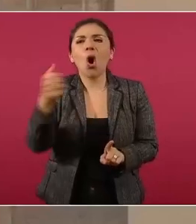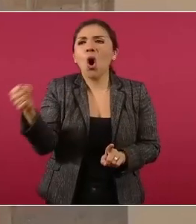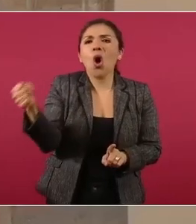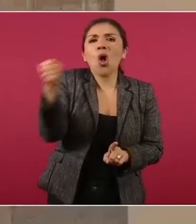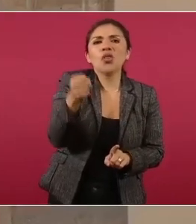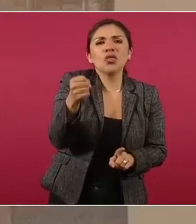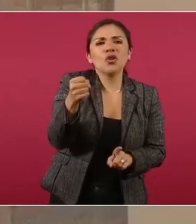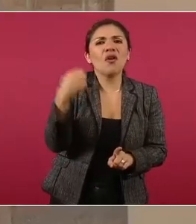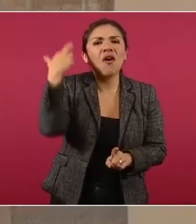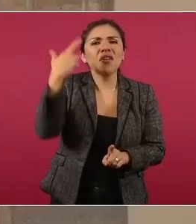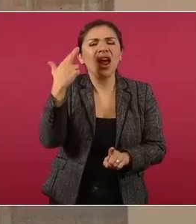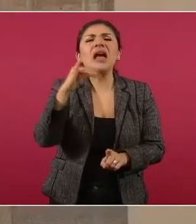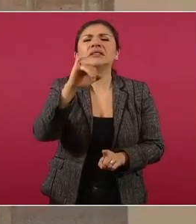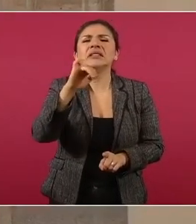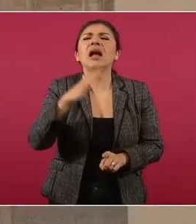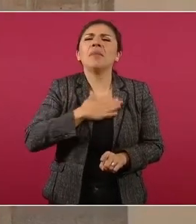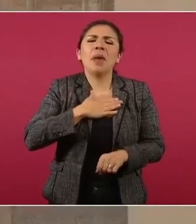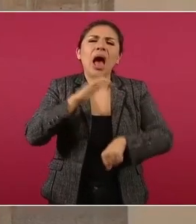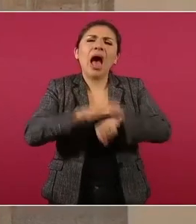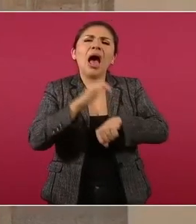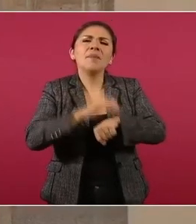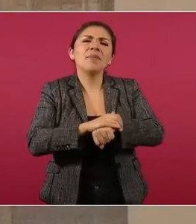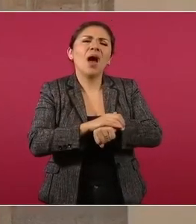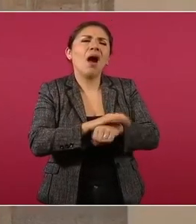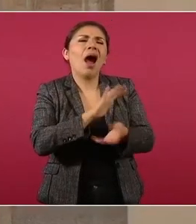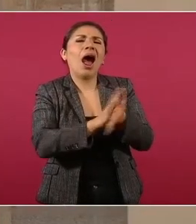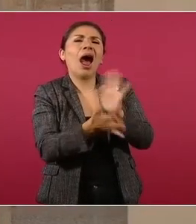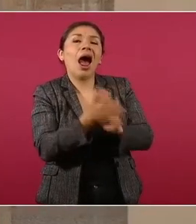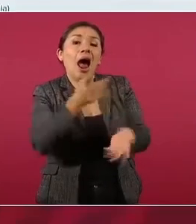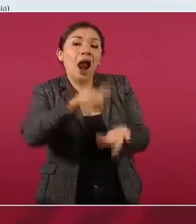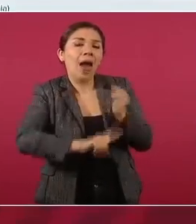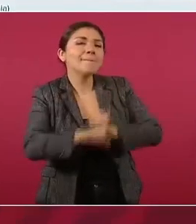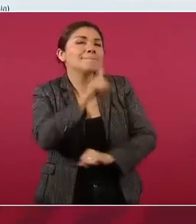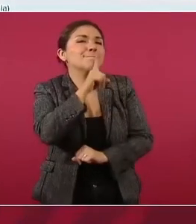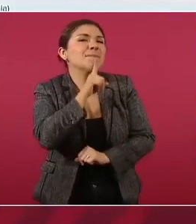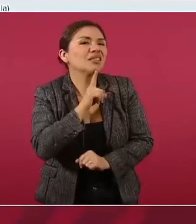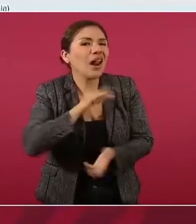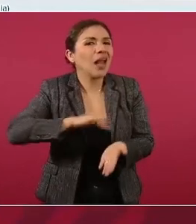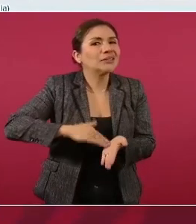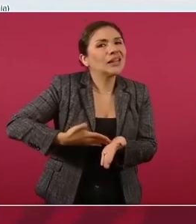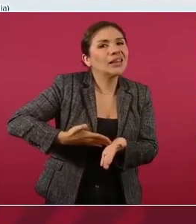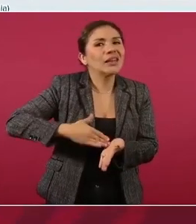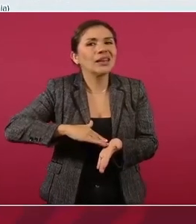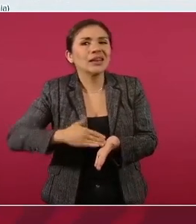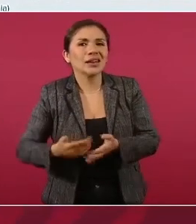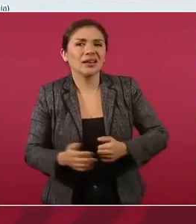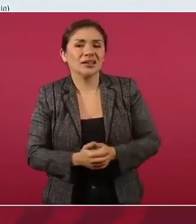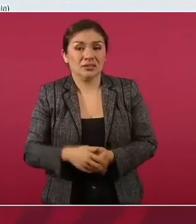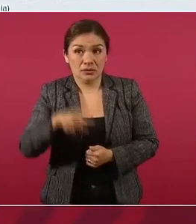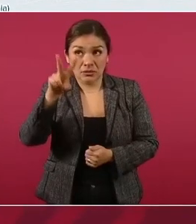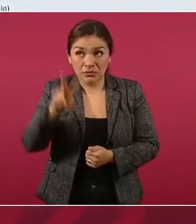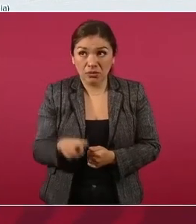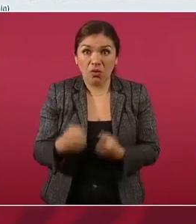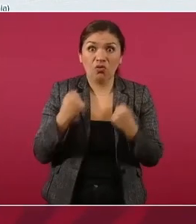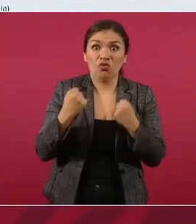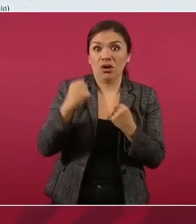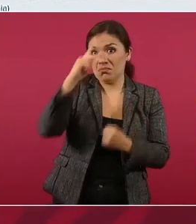son amigos de mentira y enemigos de verdad